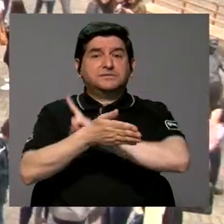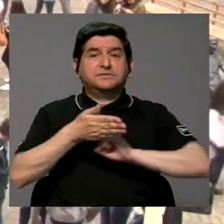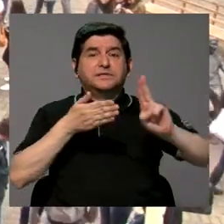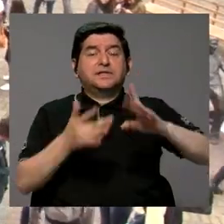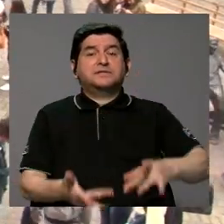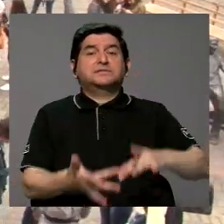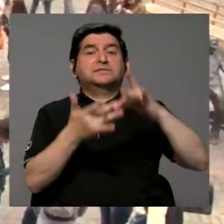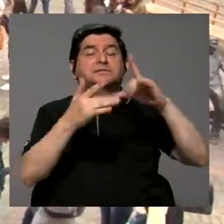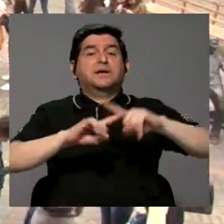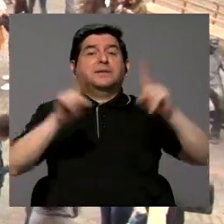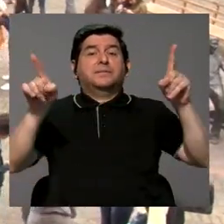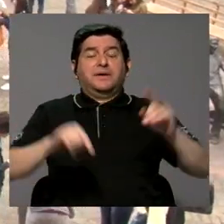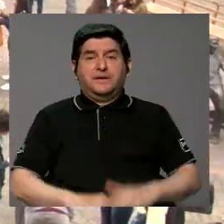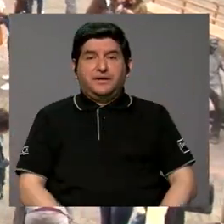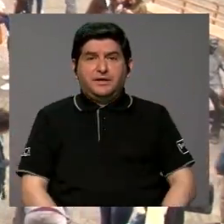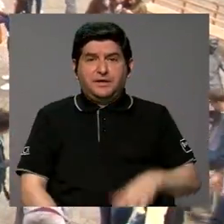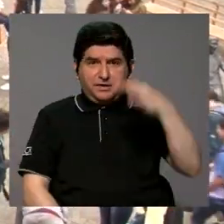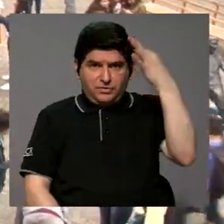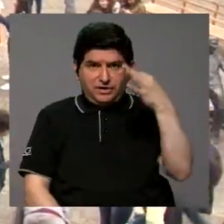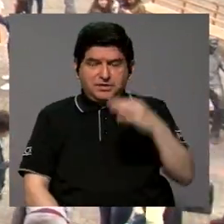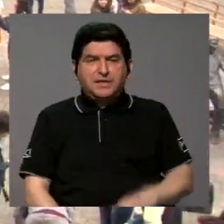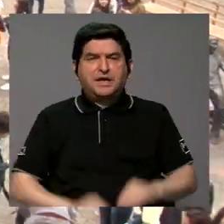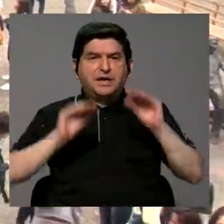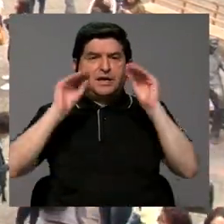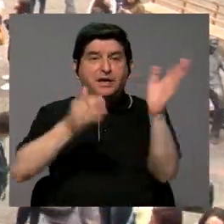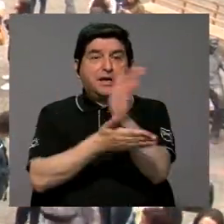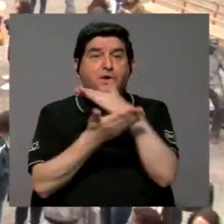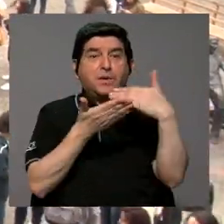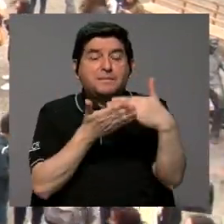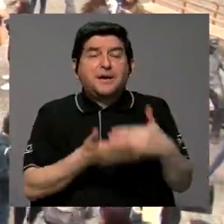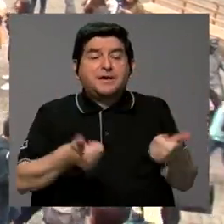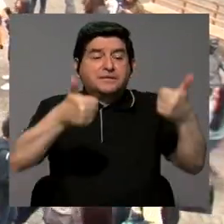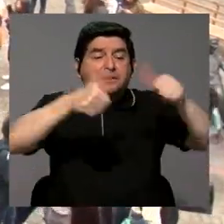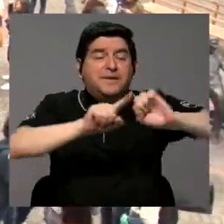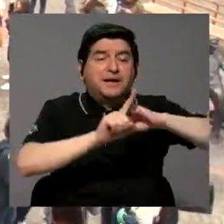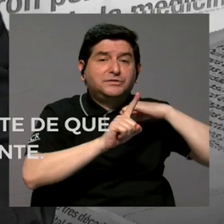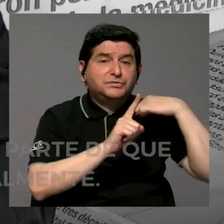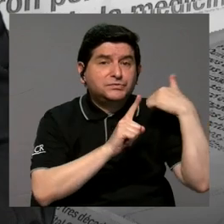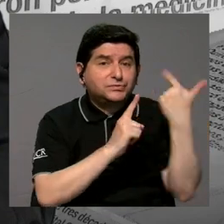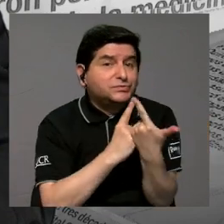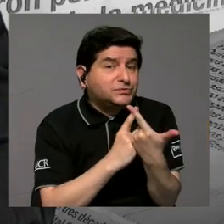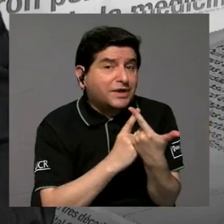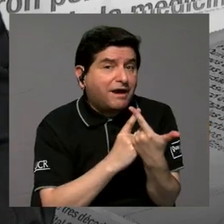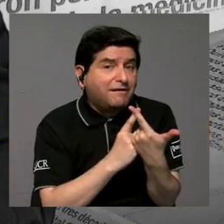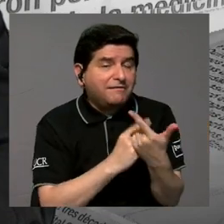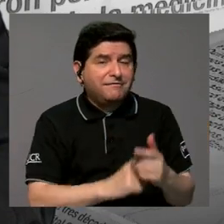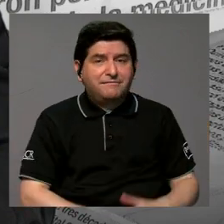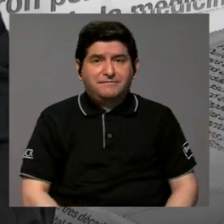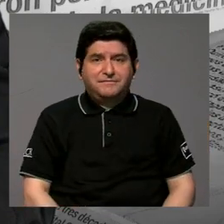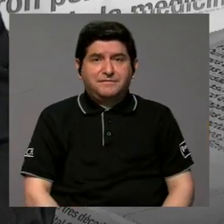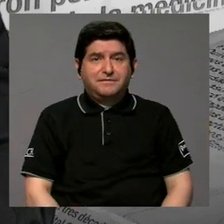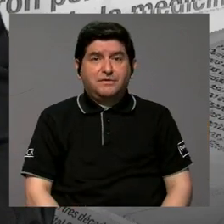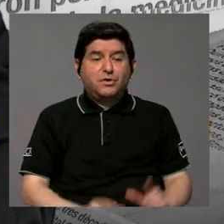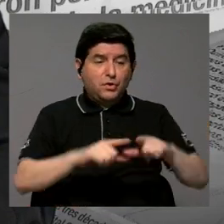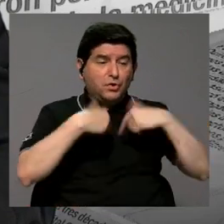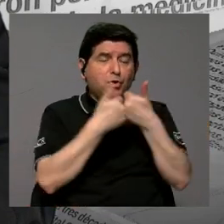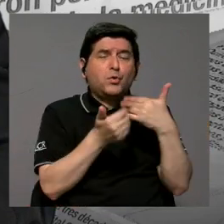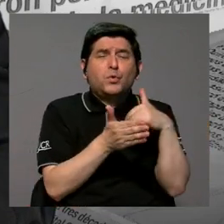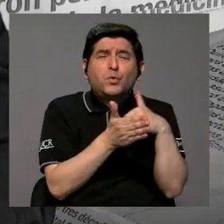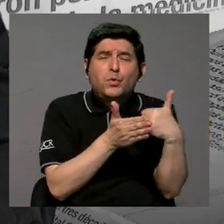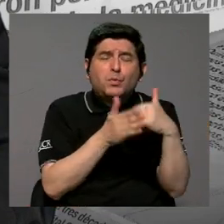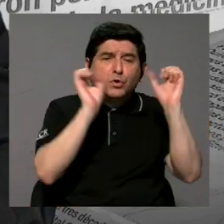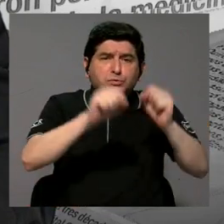superior sobre todo pero al criterio de que la educación era parte de nuestro pacto social, era parte de que muchos grupos